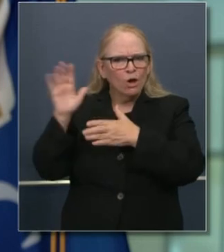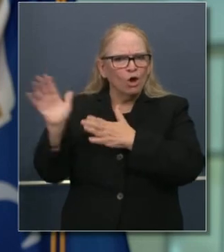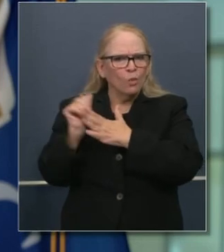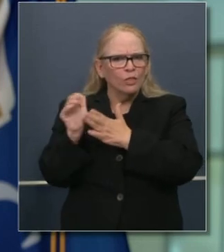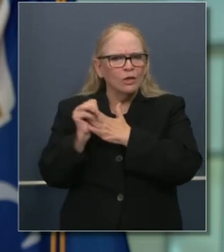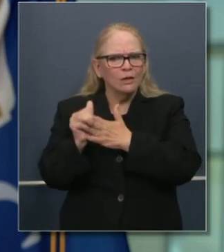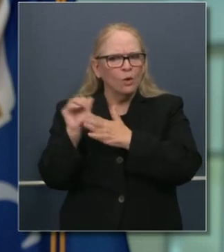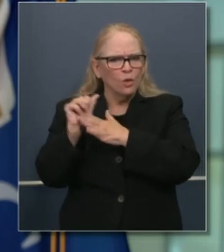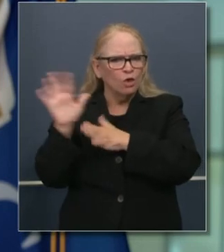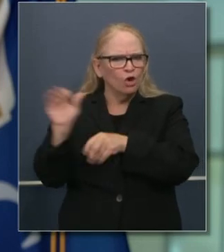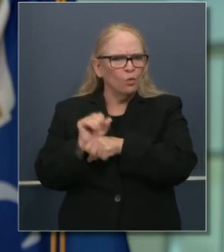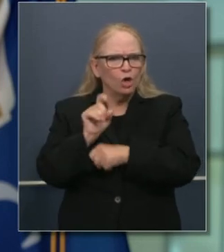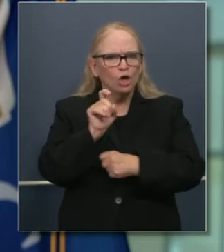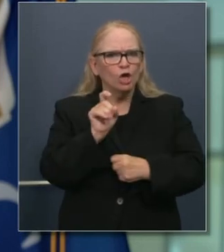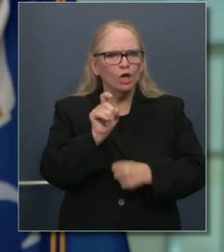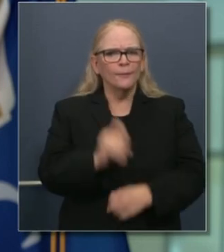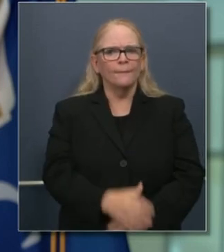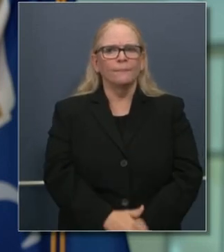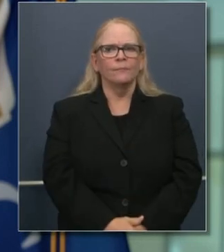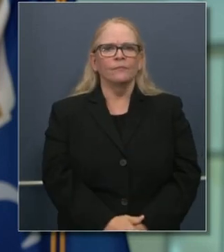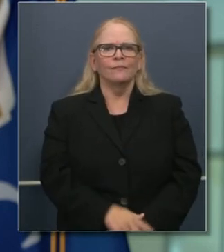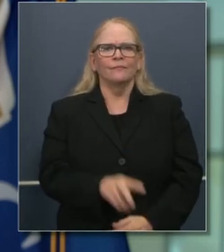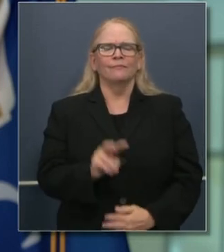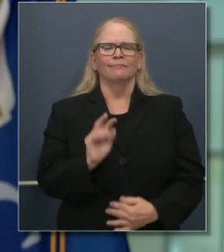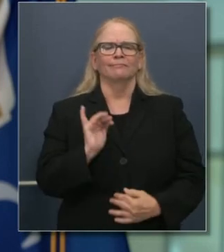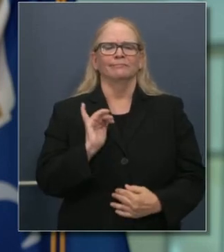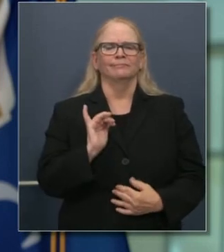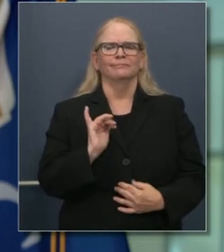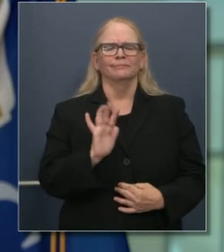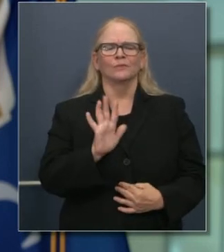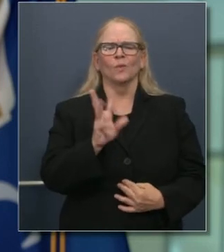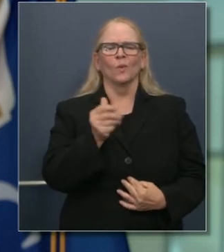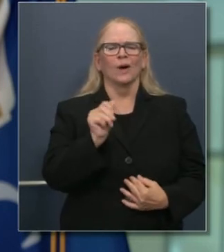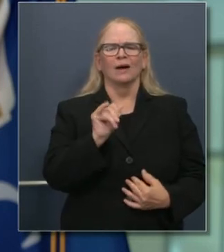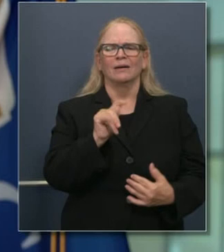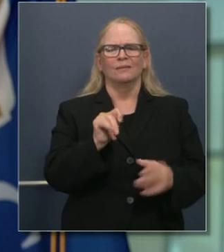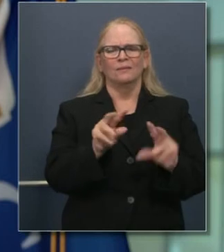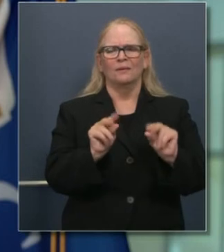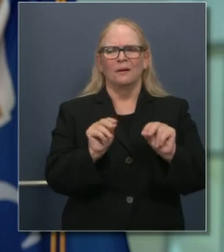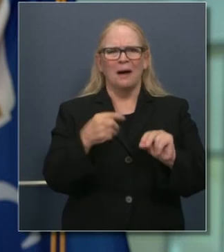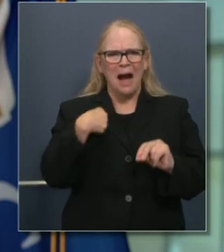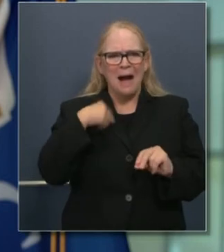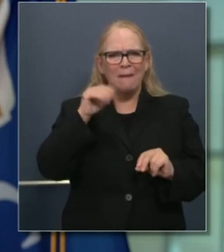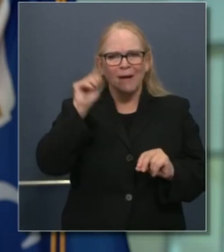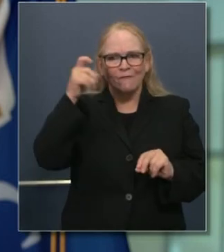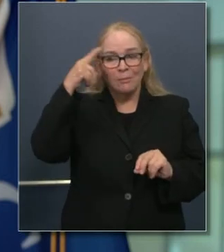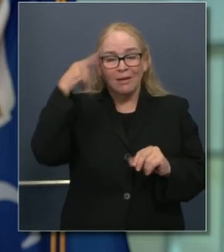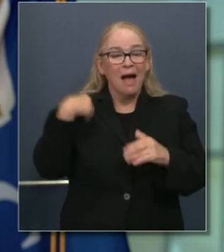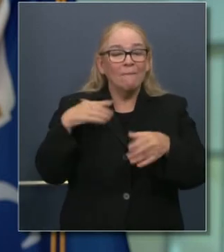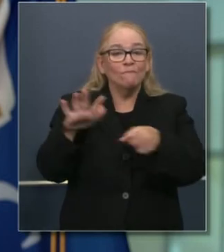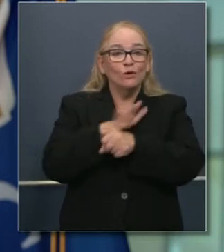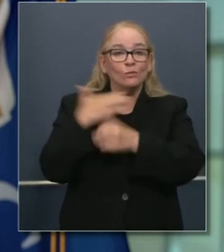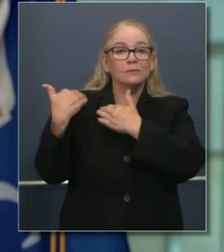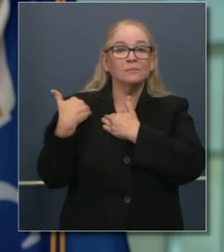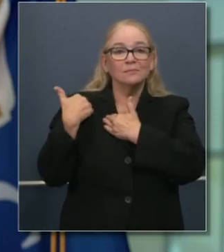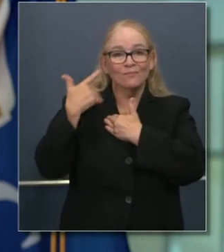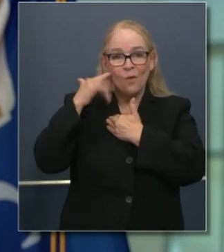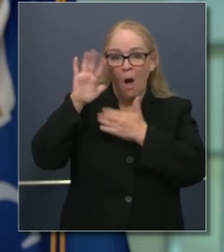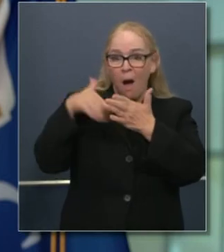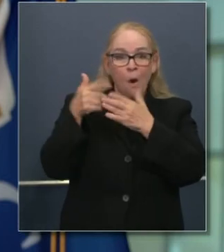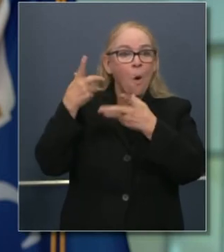liderazgo? ¿Qué tiene esto que ver? Discúlpeme por ser humano. Soy el gobernador y yo soy el responsable. Si quiere